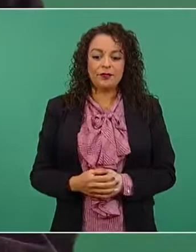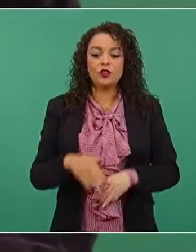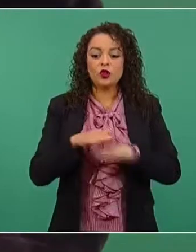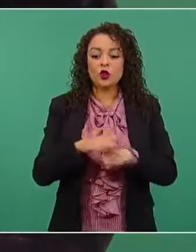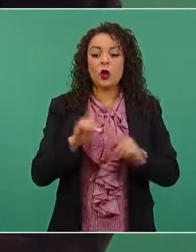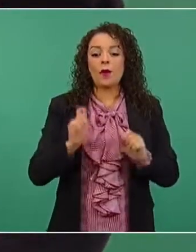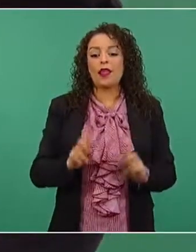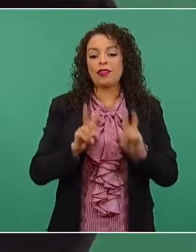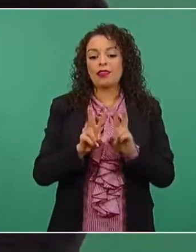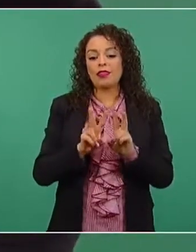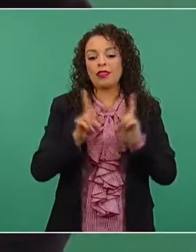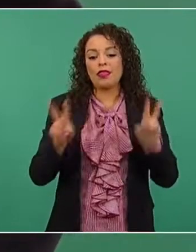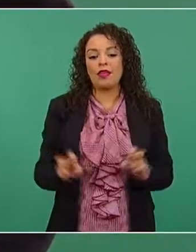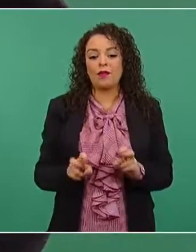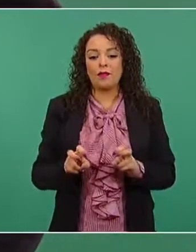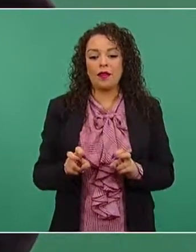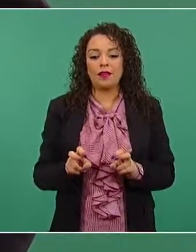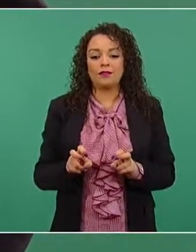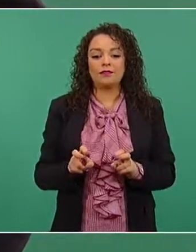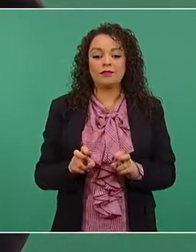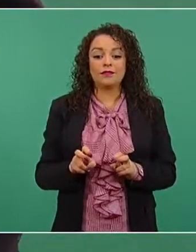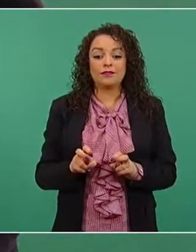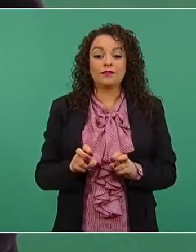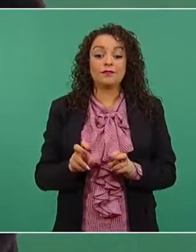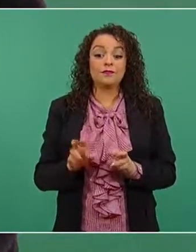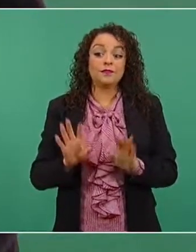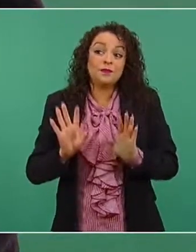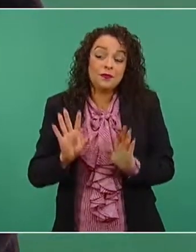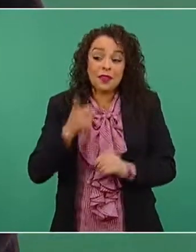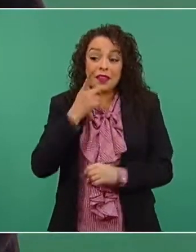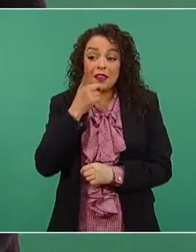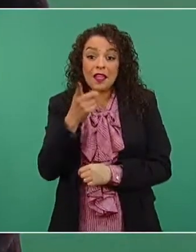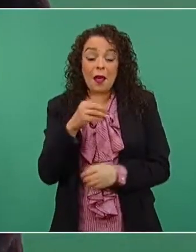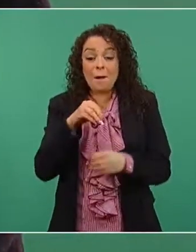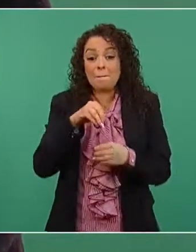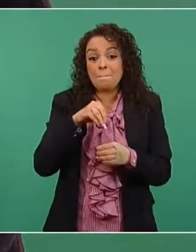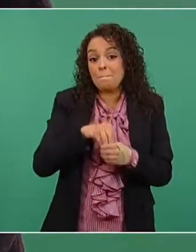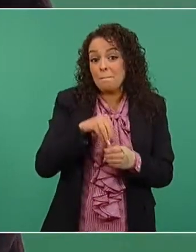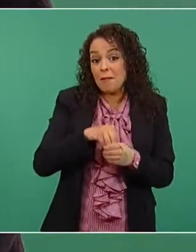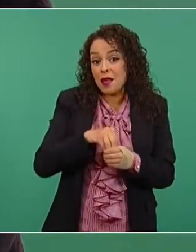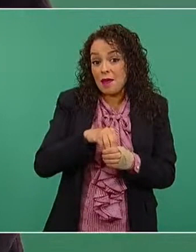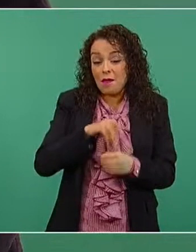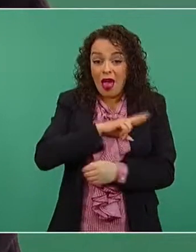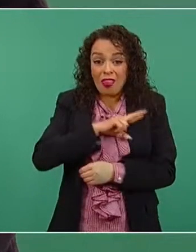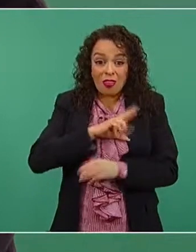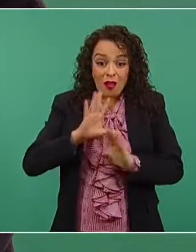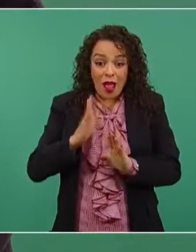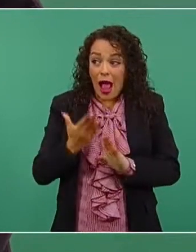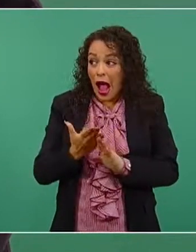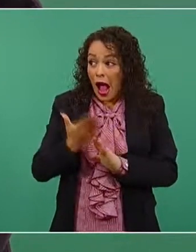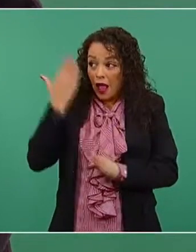o eventos privados. Antes no se conocía nada,